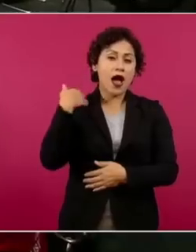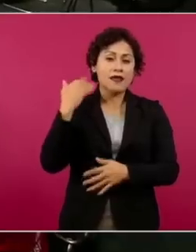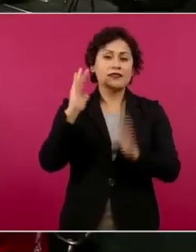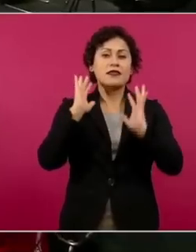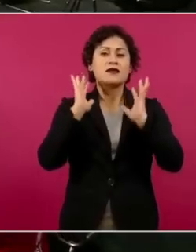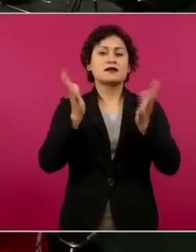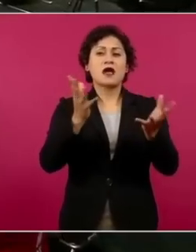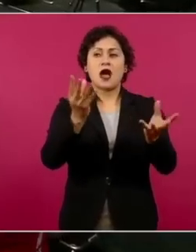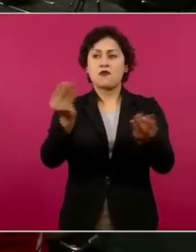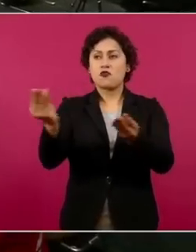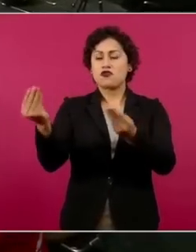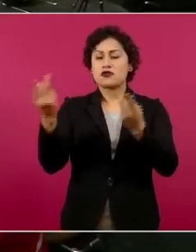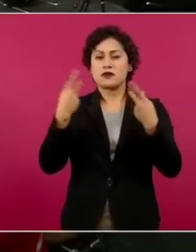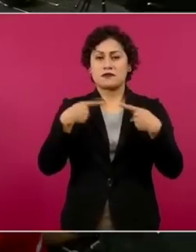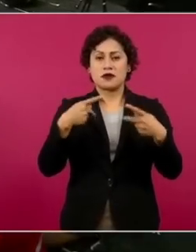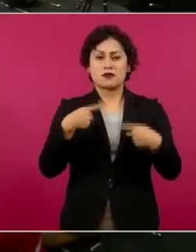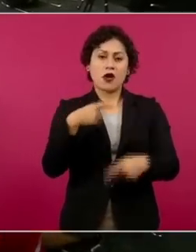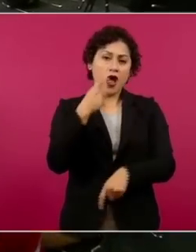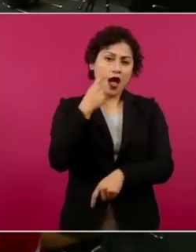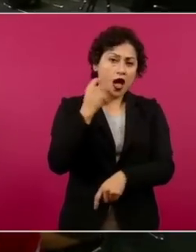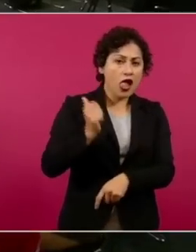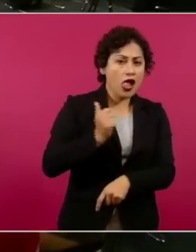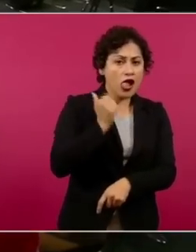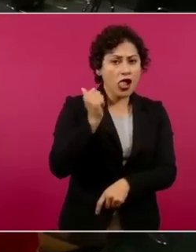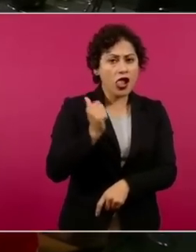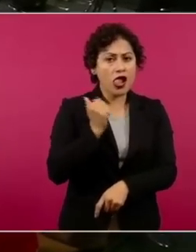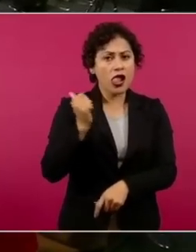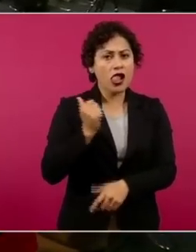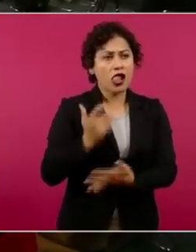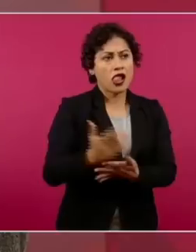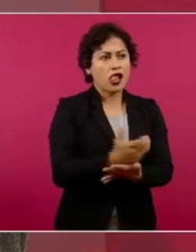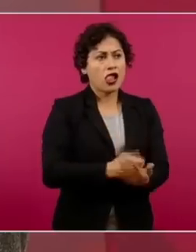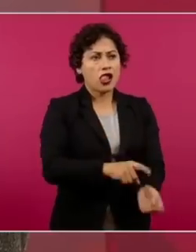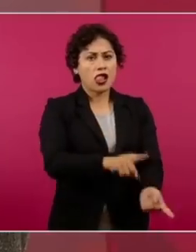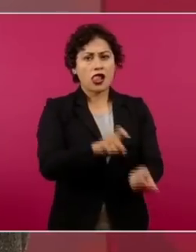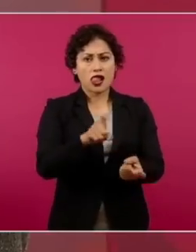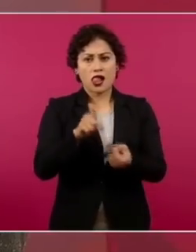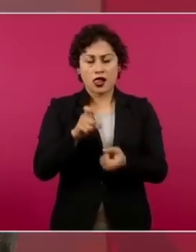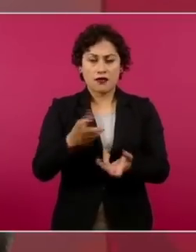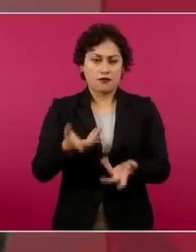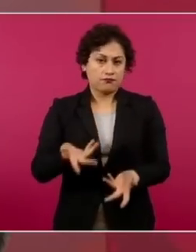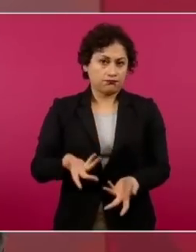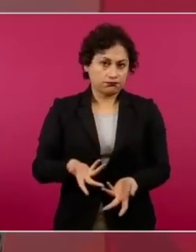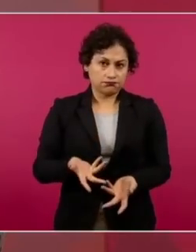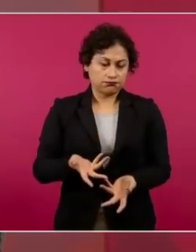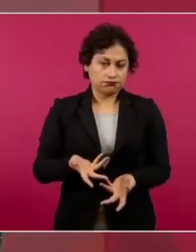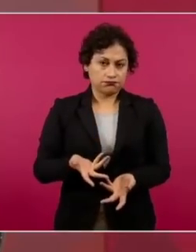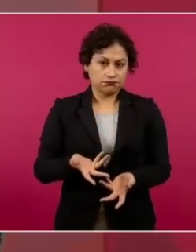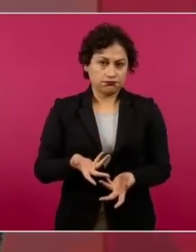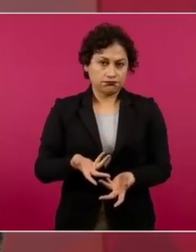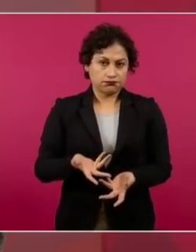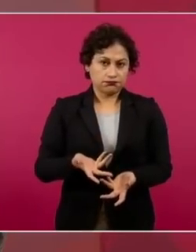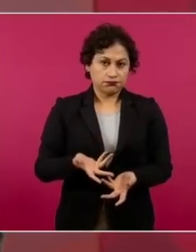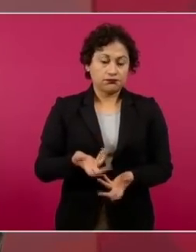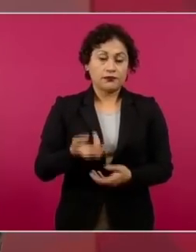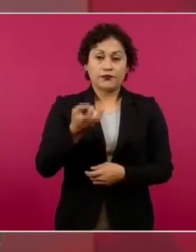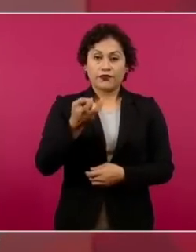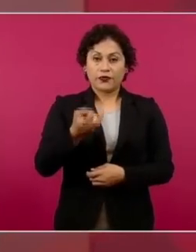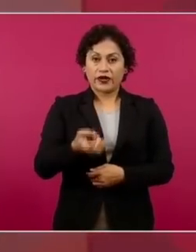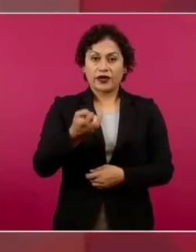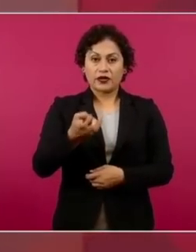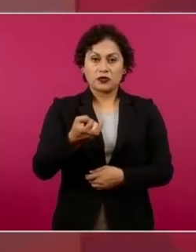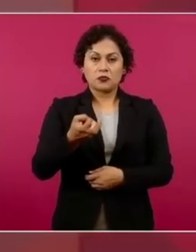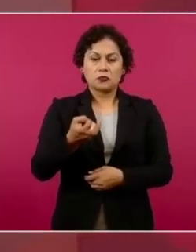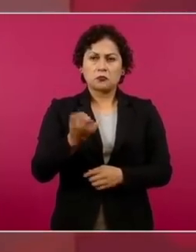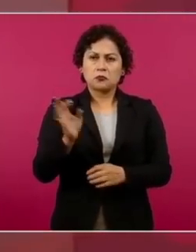lucrativo y que a lo mejor hasta lo llegué